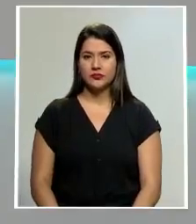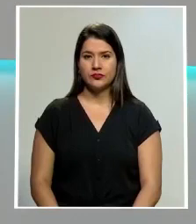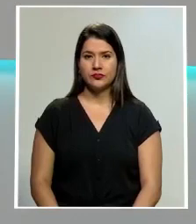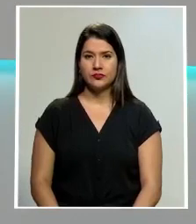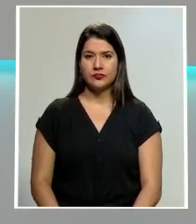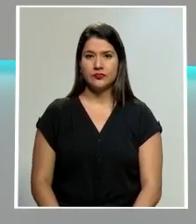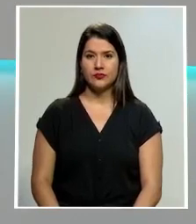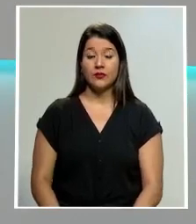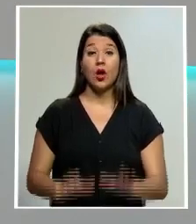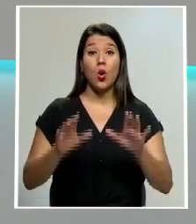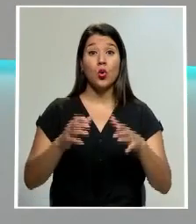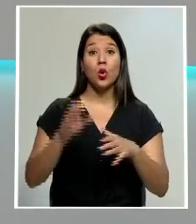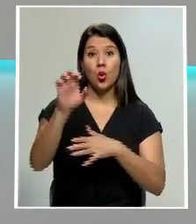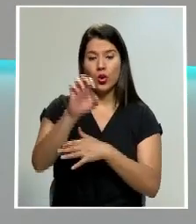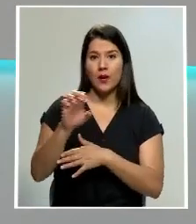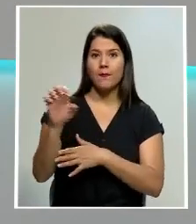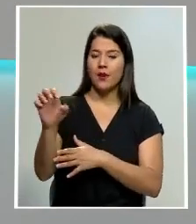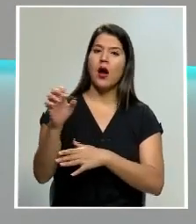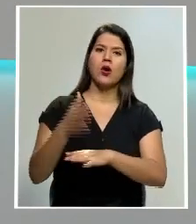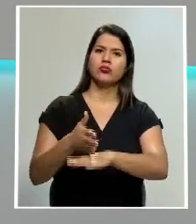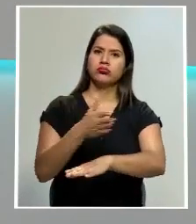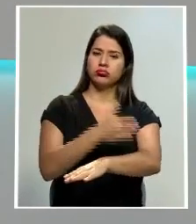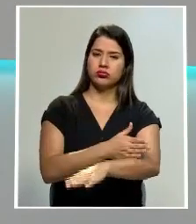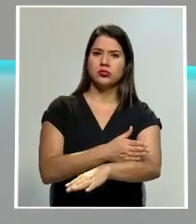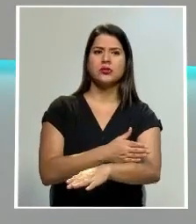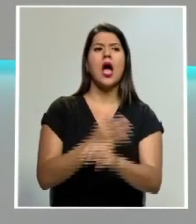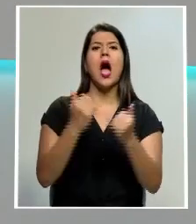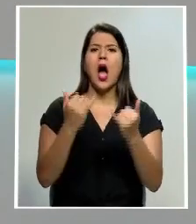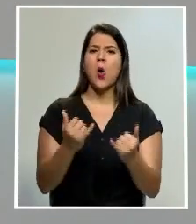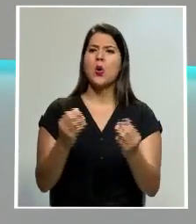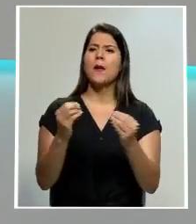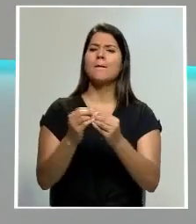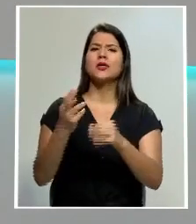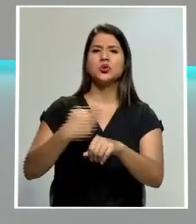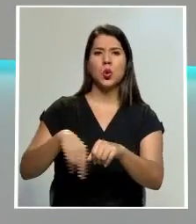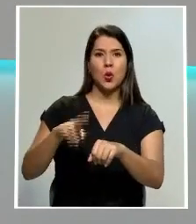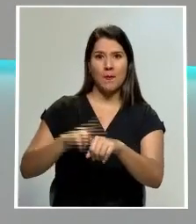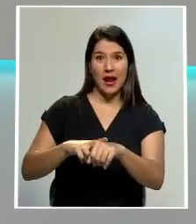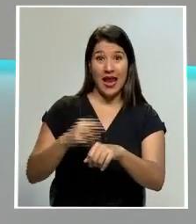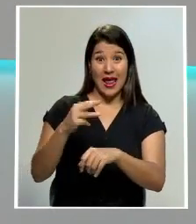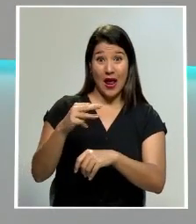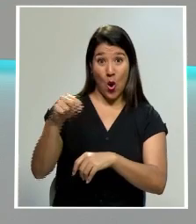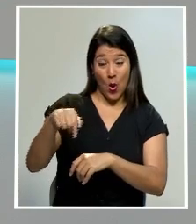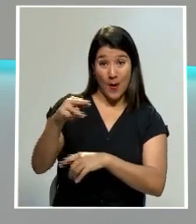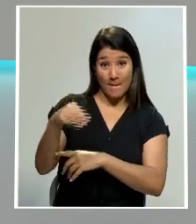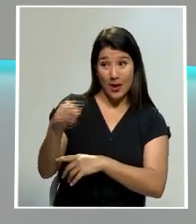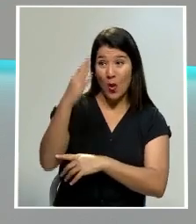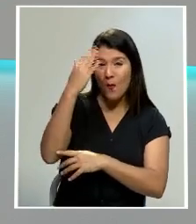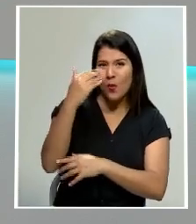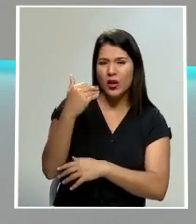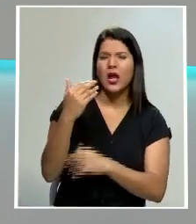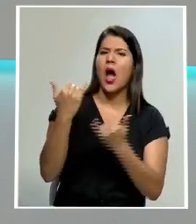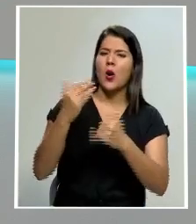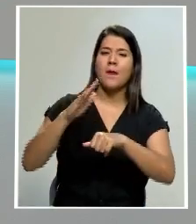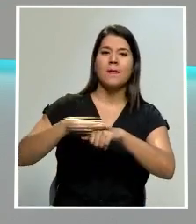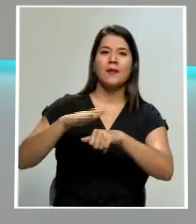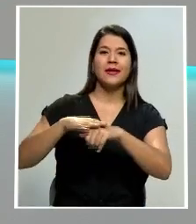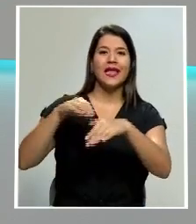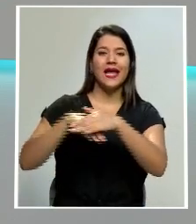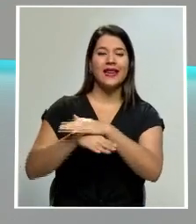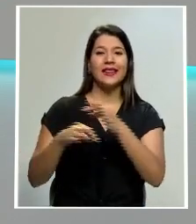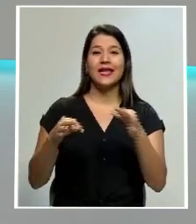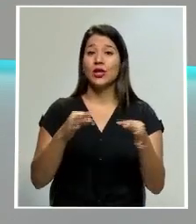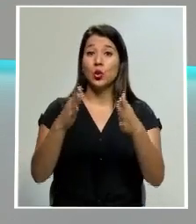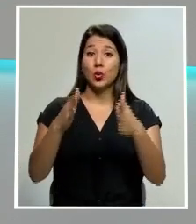La Unión Europea dio un paso adelante hacia la normalidad el miércoles al levantar las restricciones de ingreso al bloqueo de turistas estadounidenses